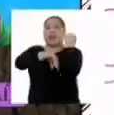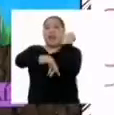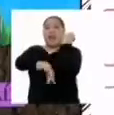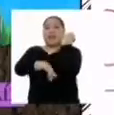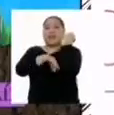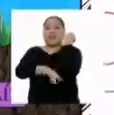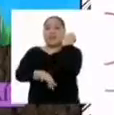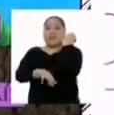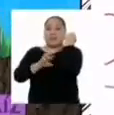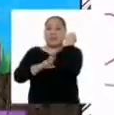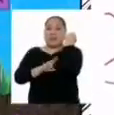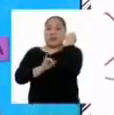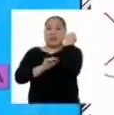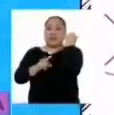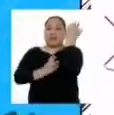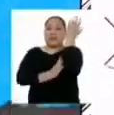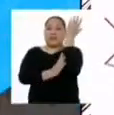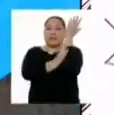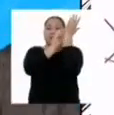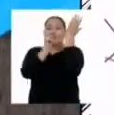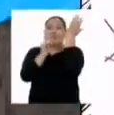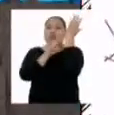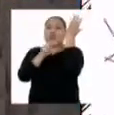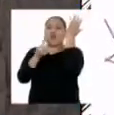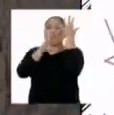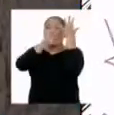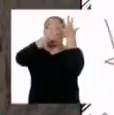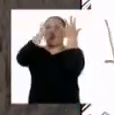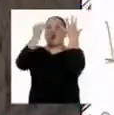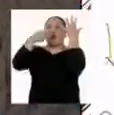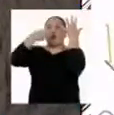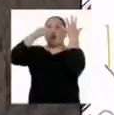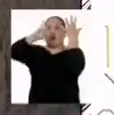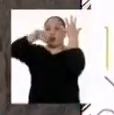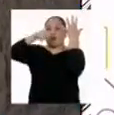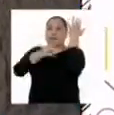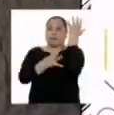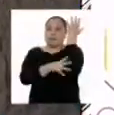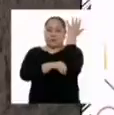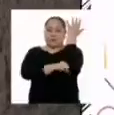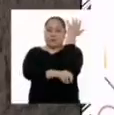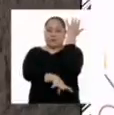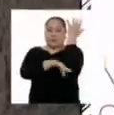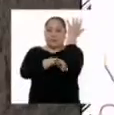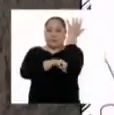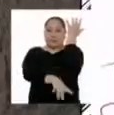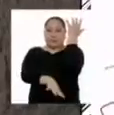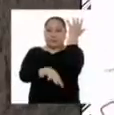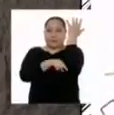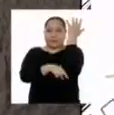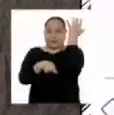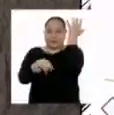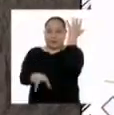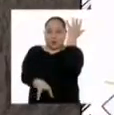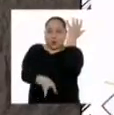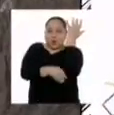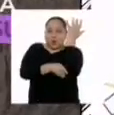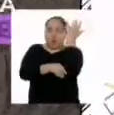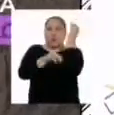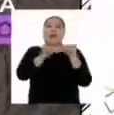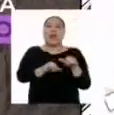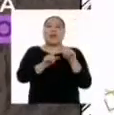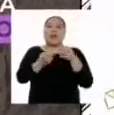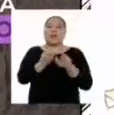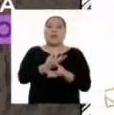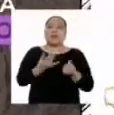tallo y las hojas. Las raíces conforman el sistema radical de la planta y le mantienen fijada